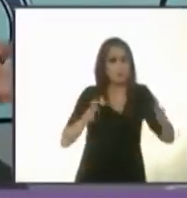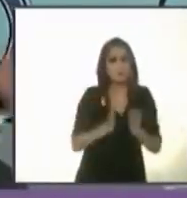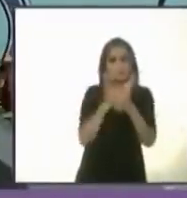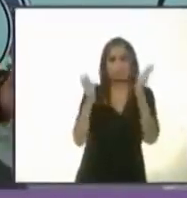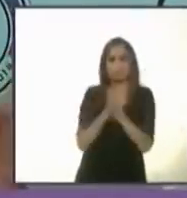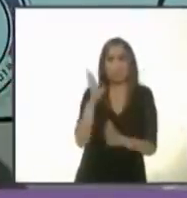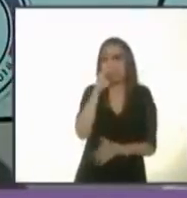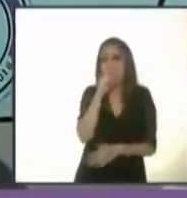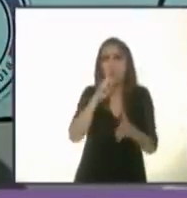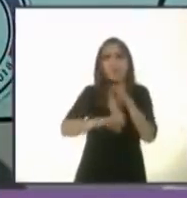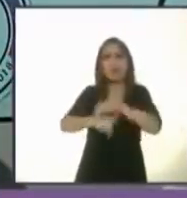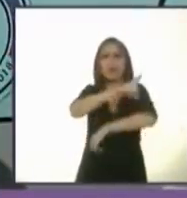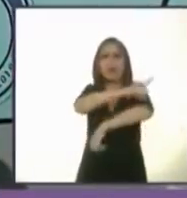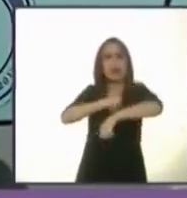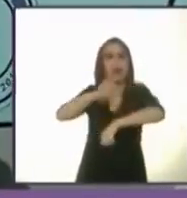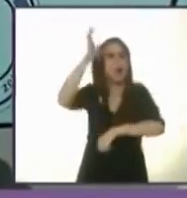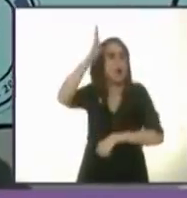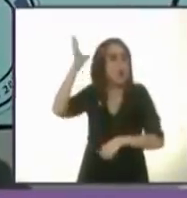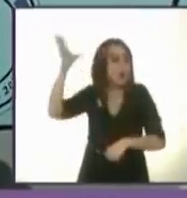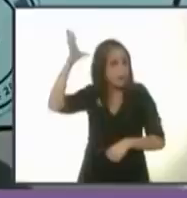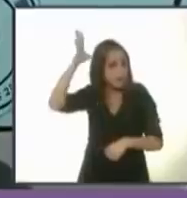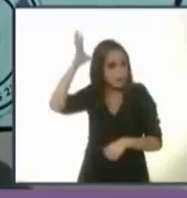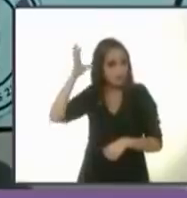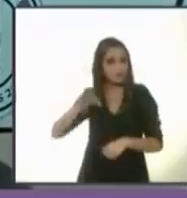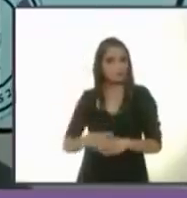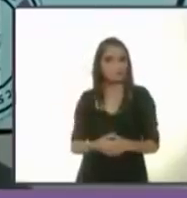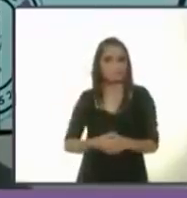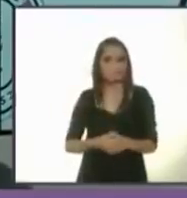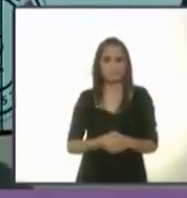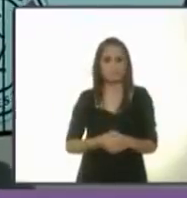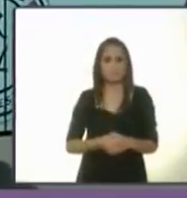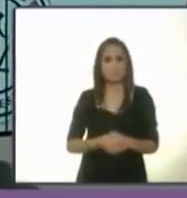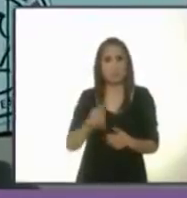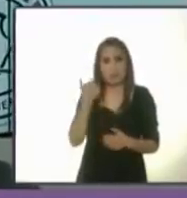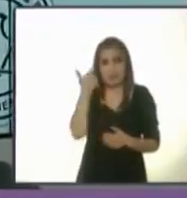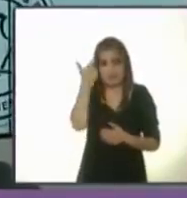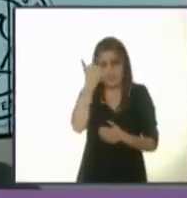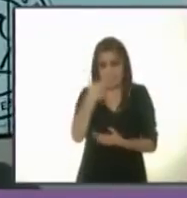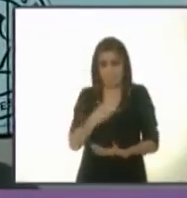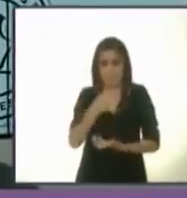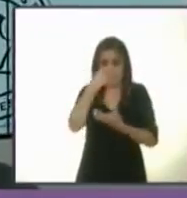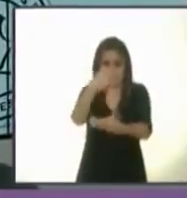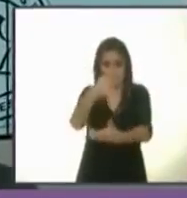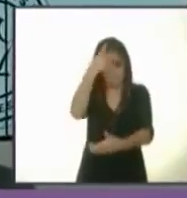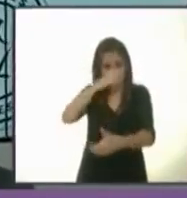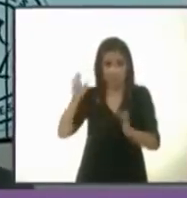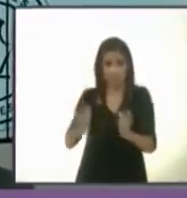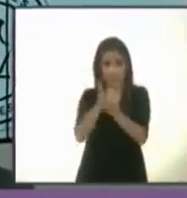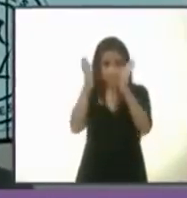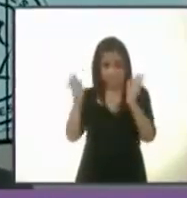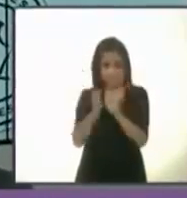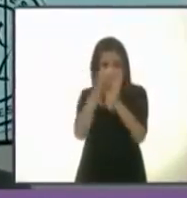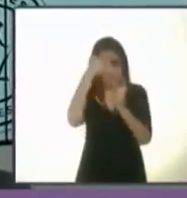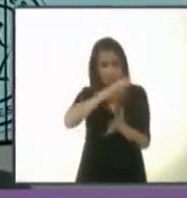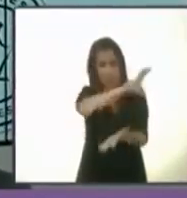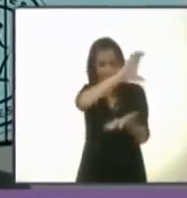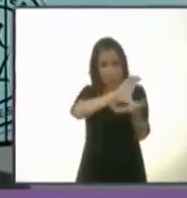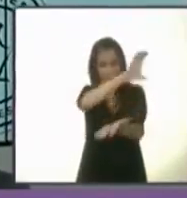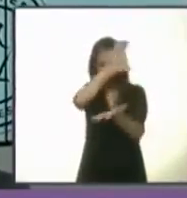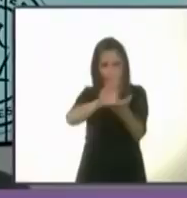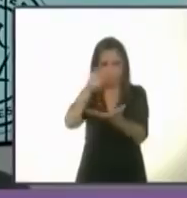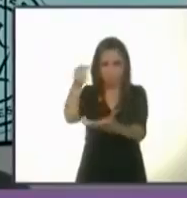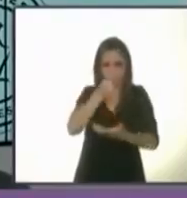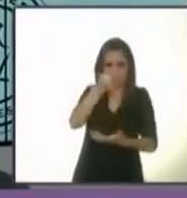ejemplo es en la delegación Cuauhtémoc, donde el presupuesto participativo para aplicarlo en nuestras colonias